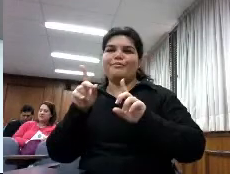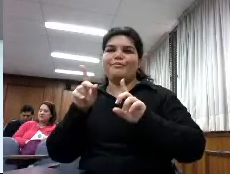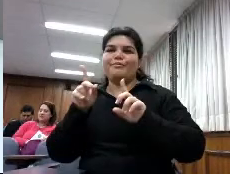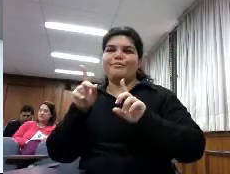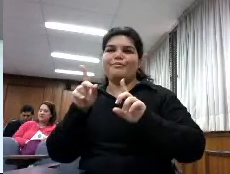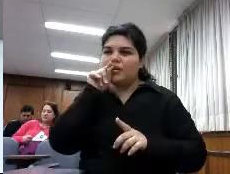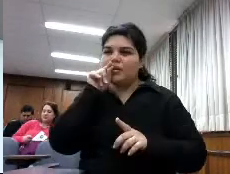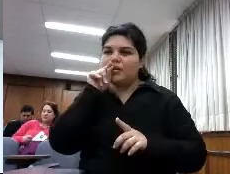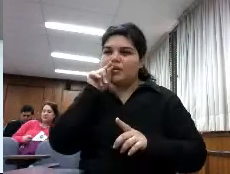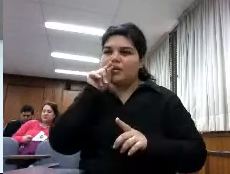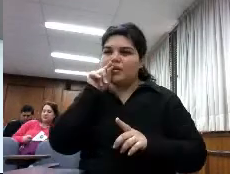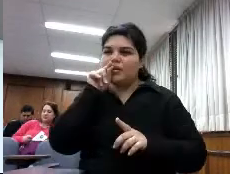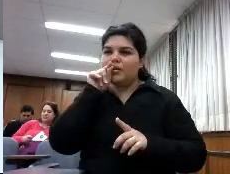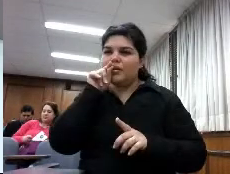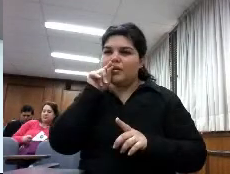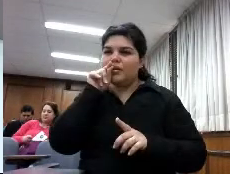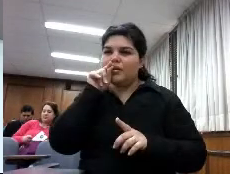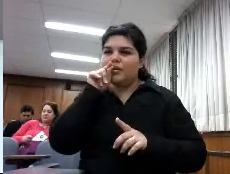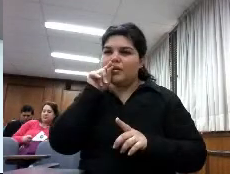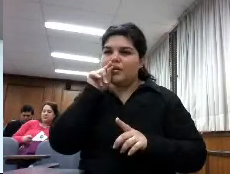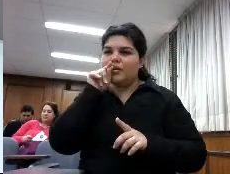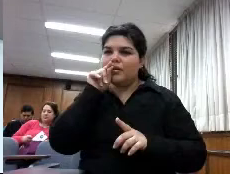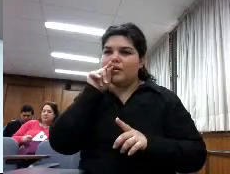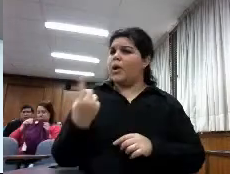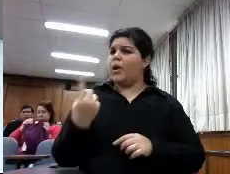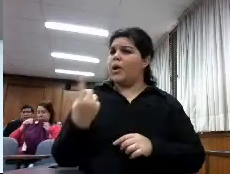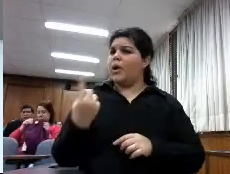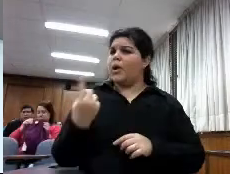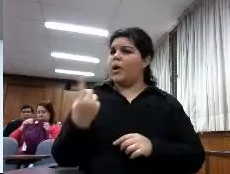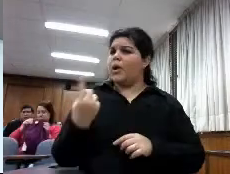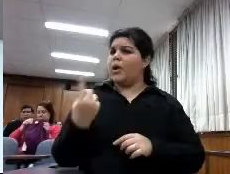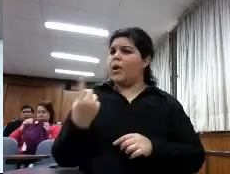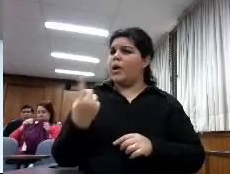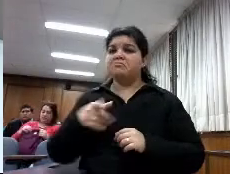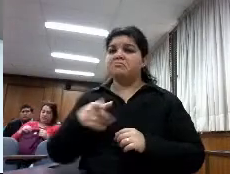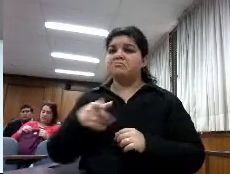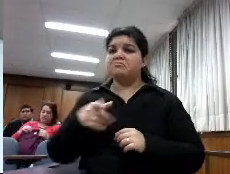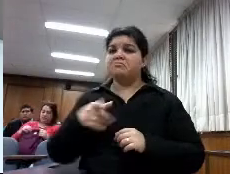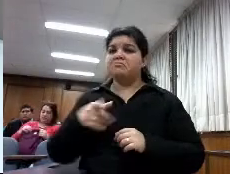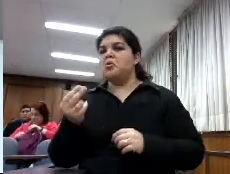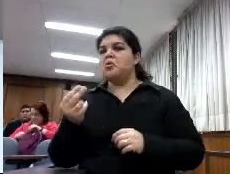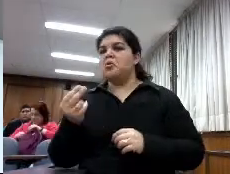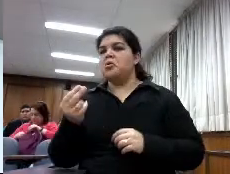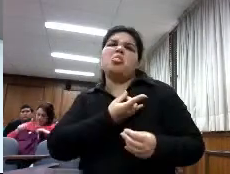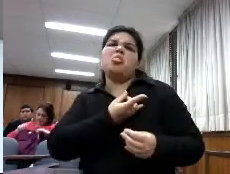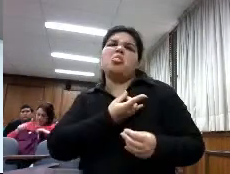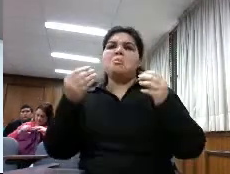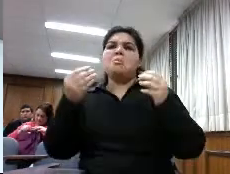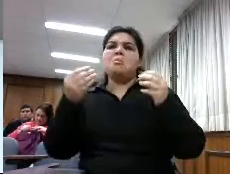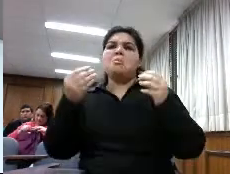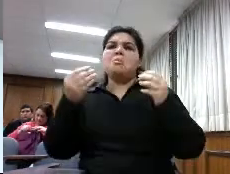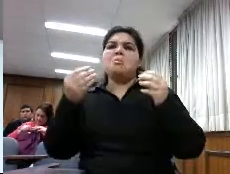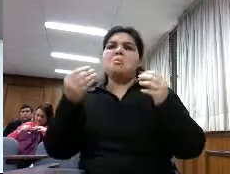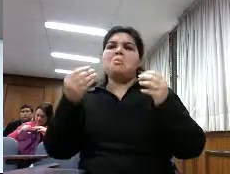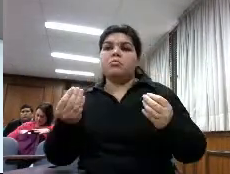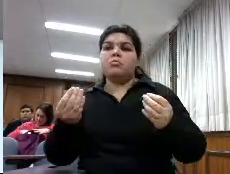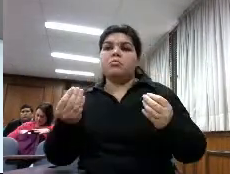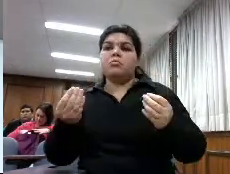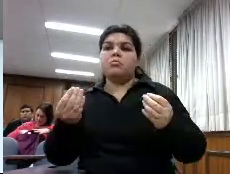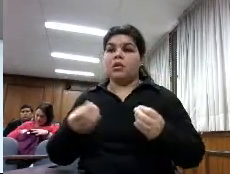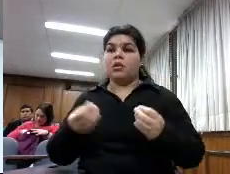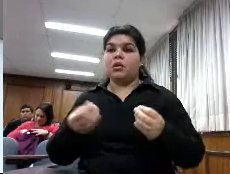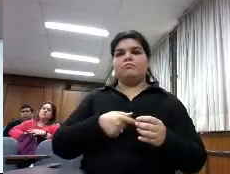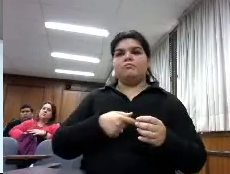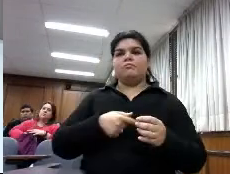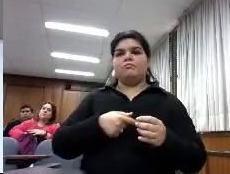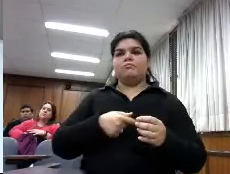cuál fiabilidad le dan a las fuentes fundamentalmente concedían más fiabilidad al formato impreso que al formato digital